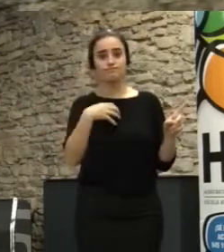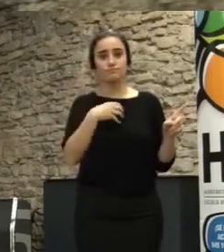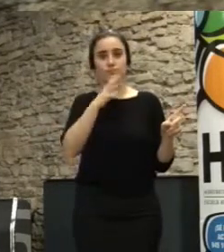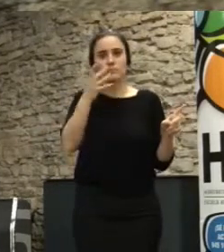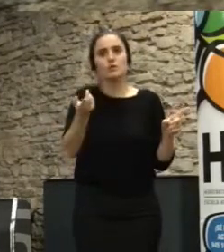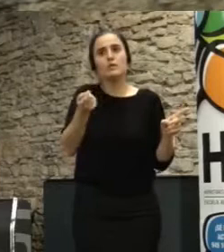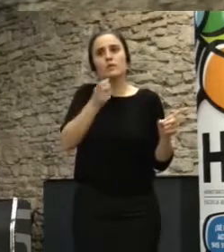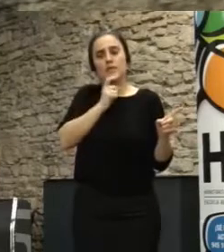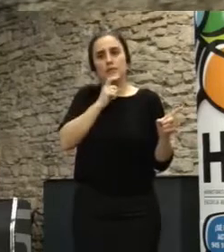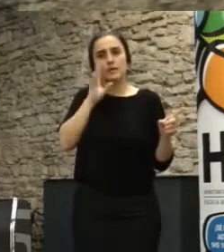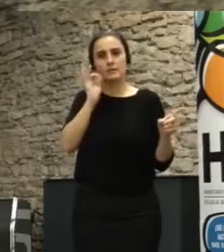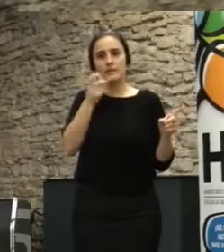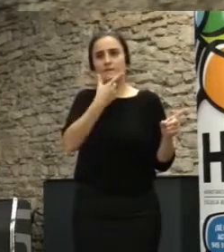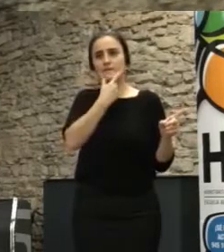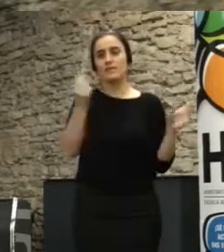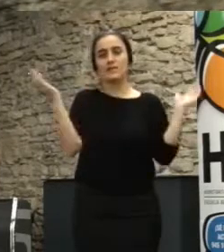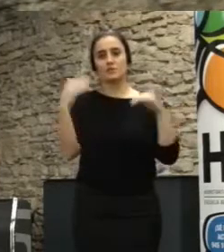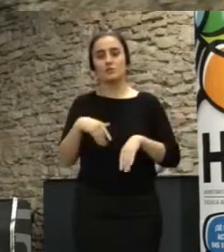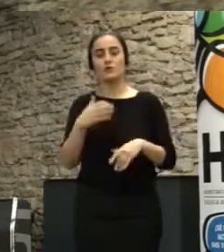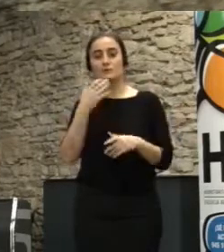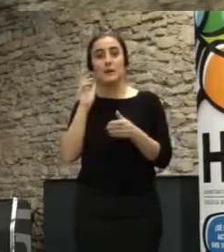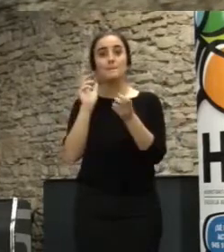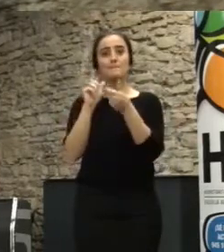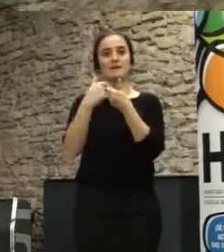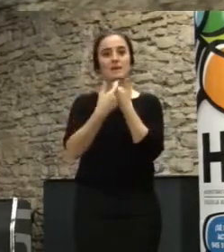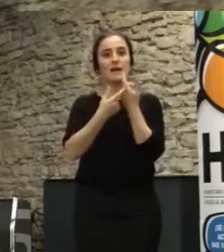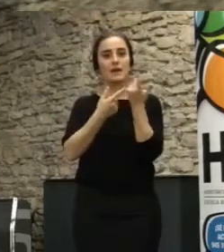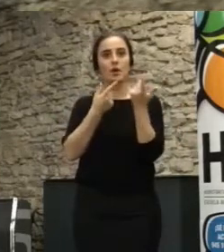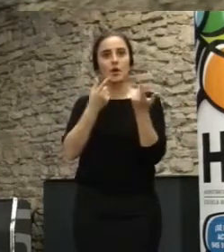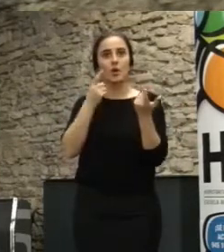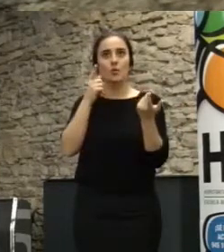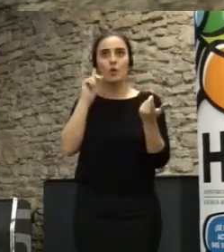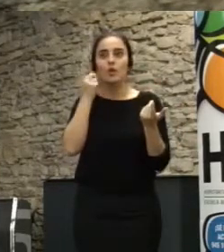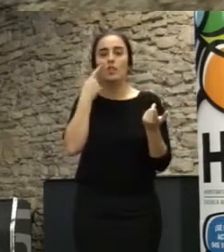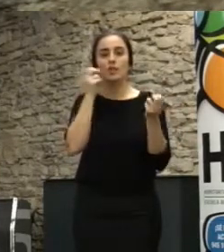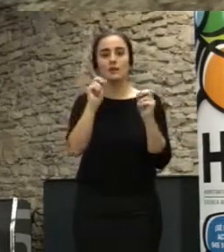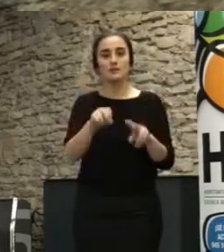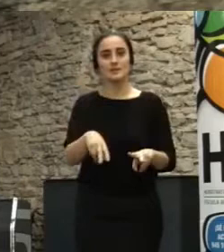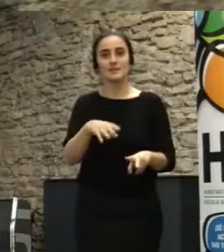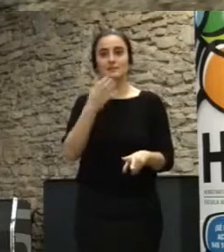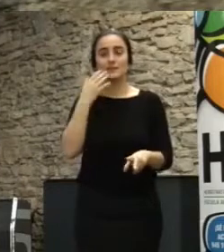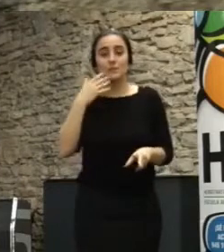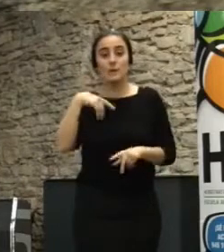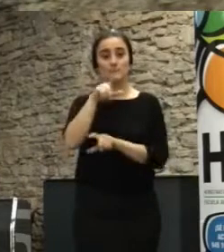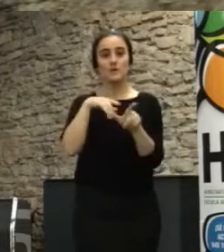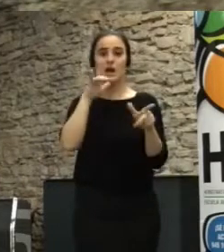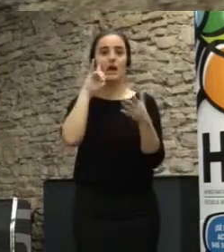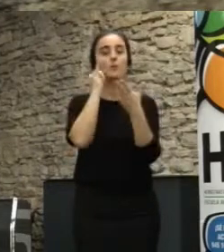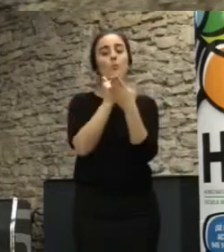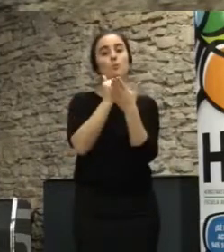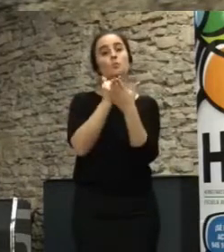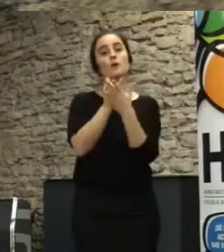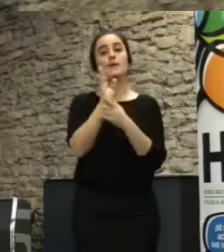muy fácil esto de participar sin darse cuenta este piloto la gente que está haciendo el piloto de zoncarral.de ha